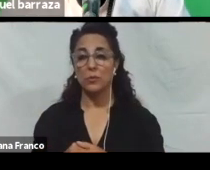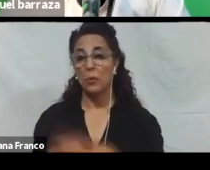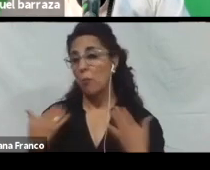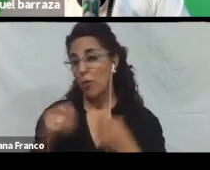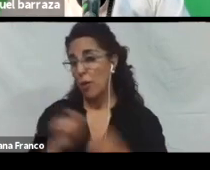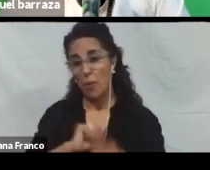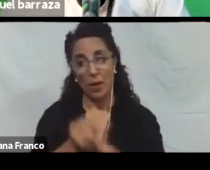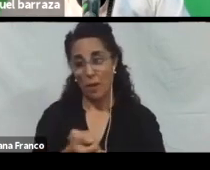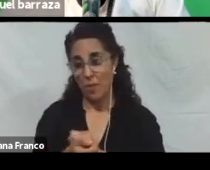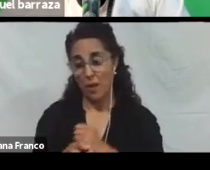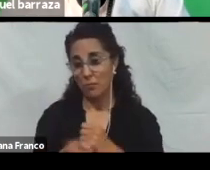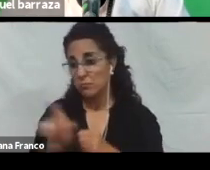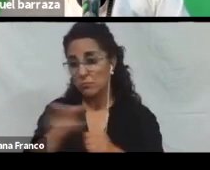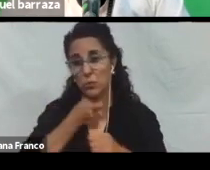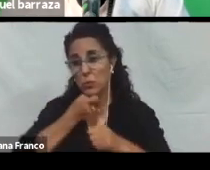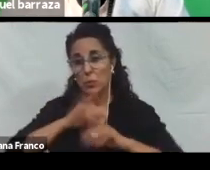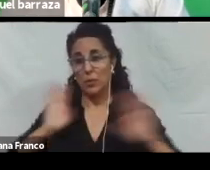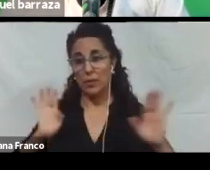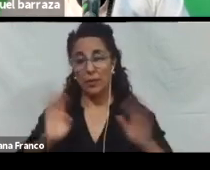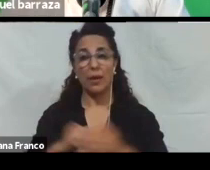Es accesible. Cumple con las WCAD. Y con la TAC.